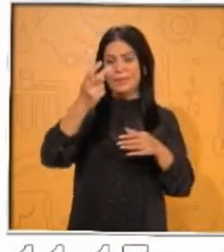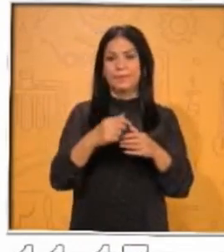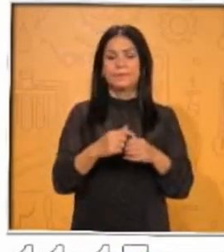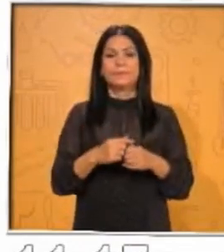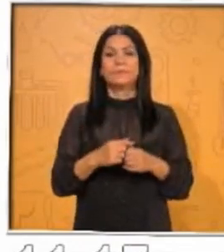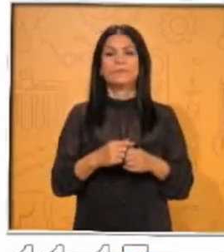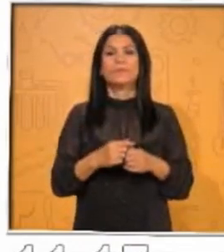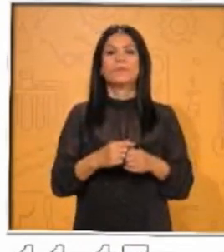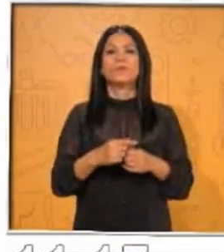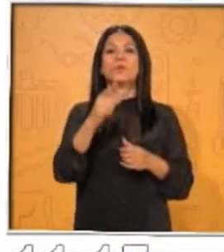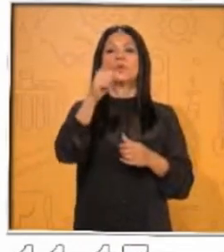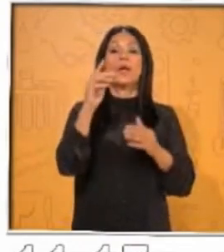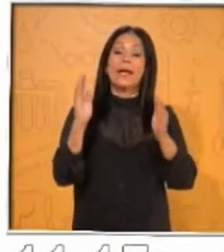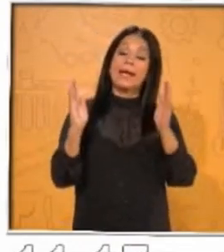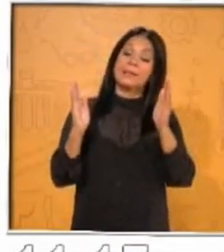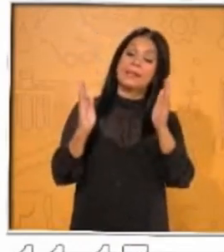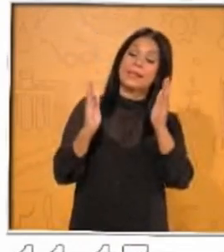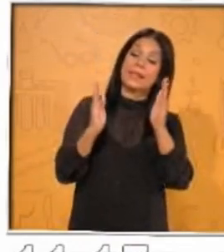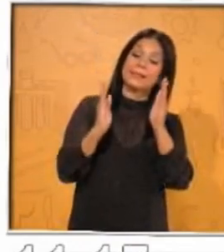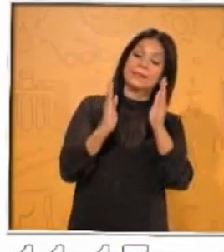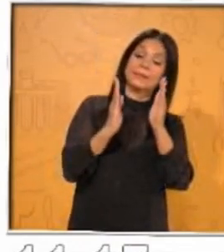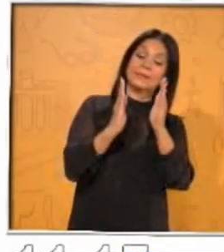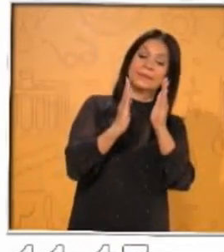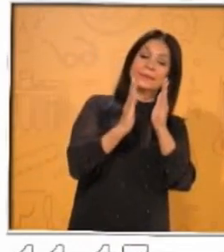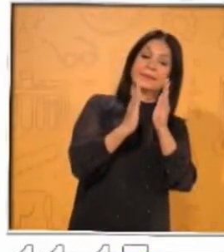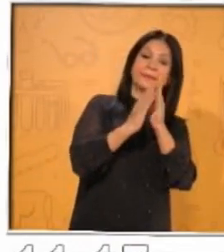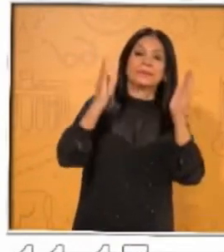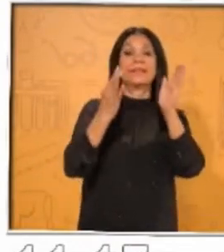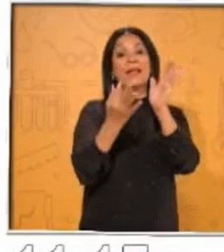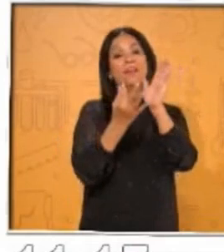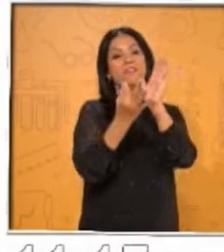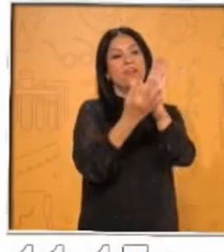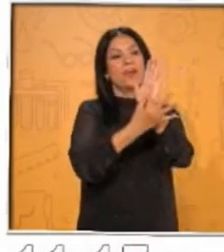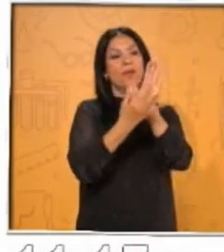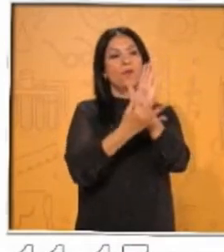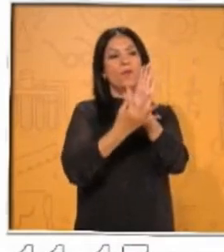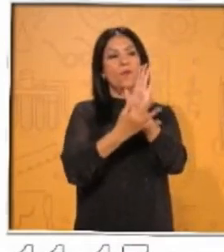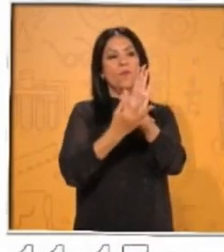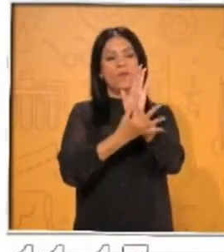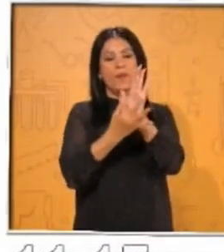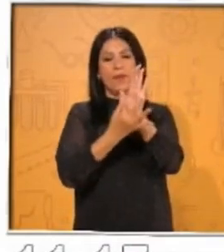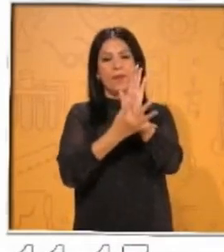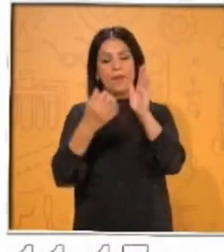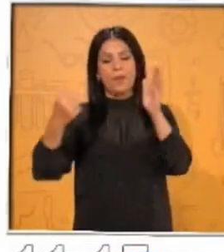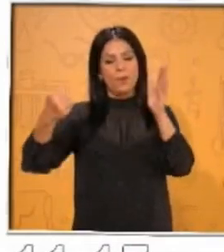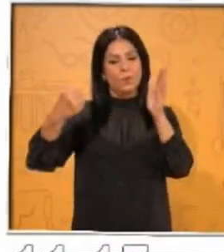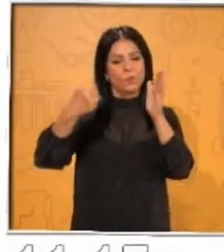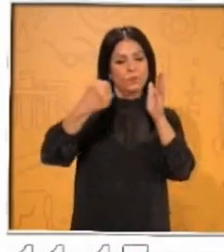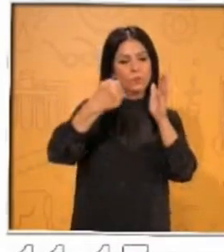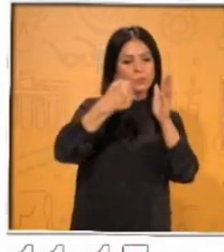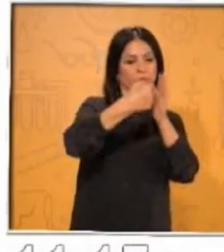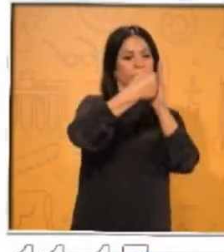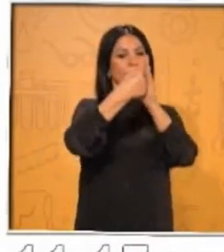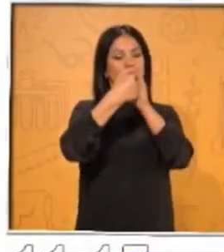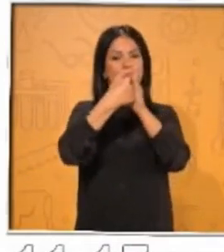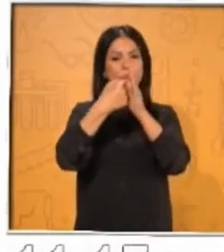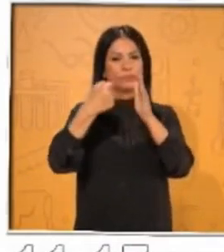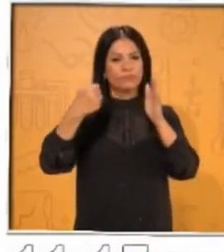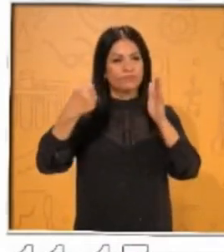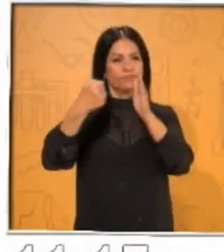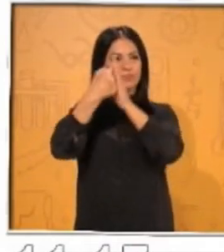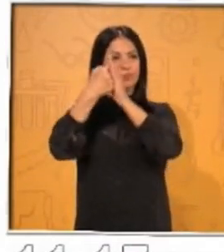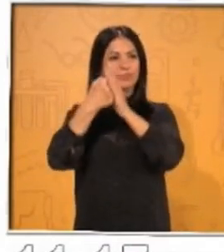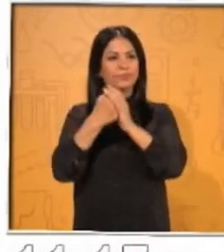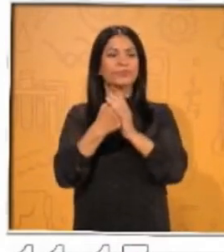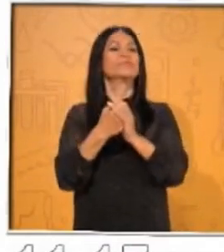acercas a un imán, algunos objetos metálicos, estos son atraídos hacia él. A esta propiedad se le conoce como magnetismo. Los